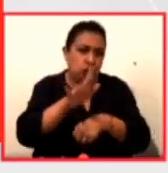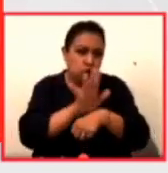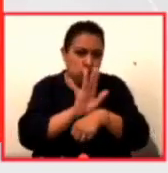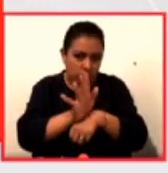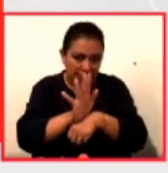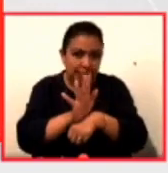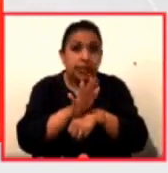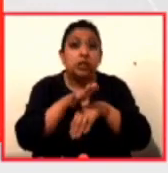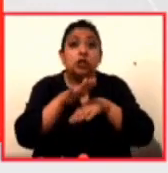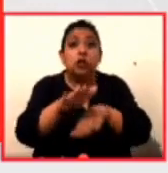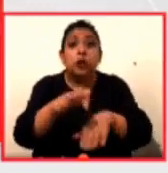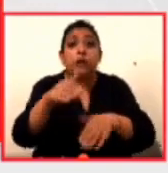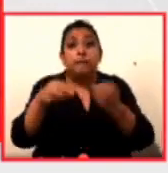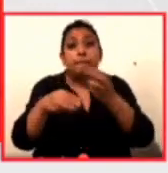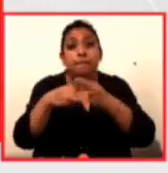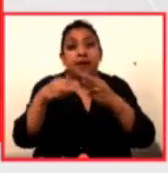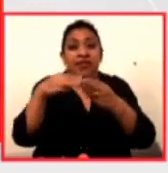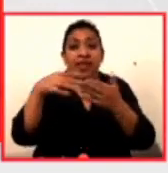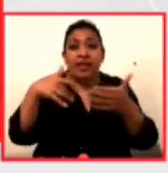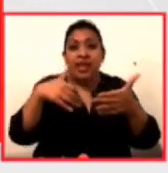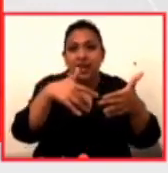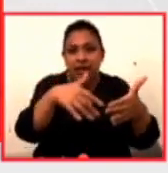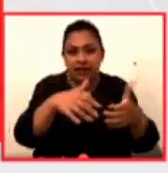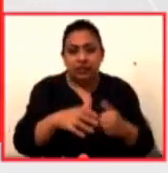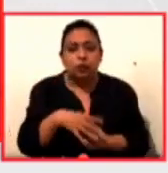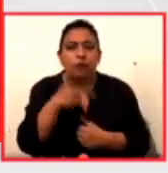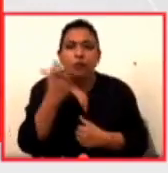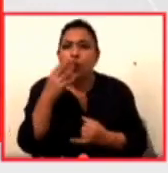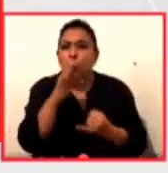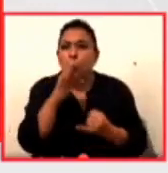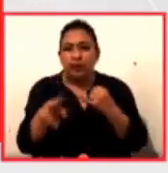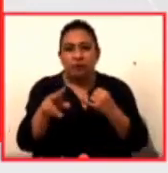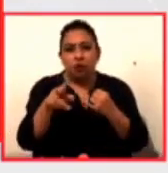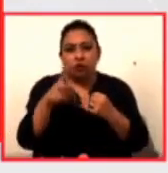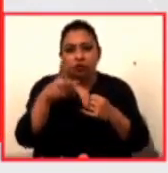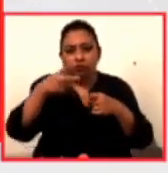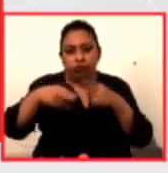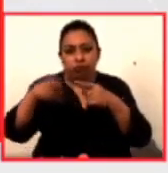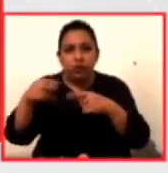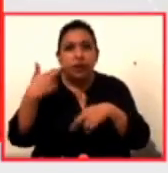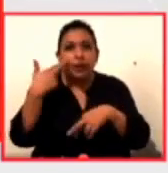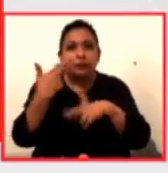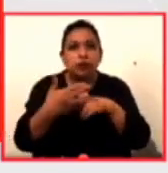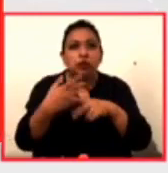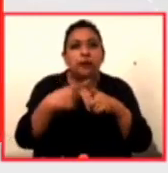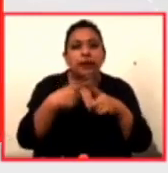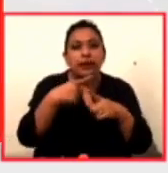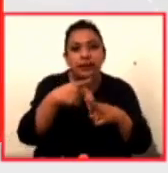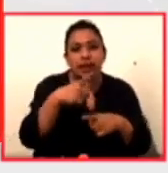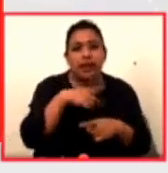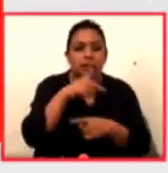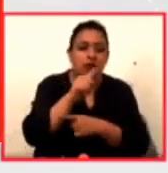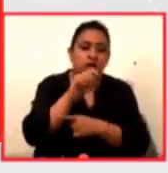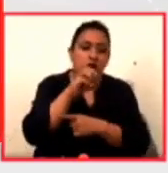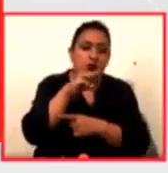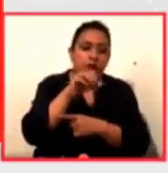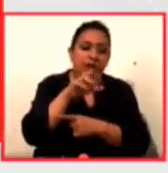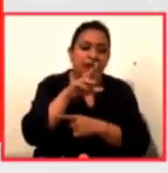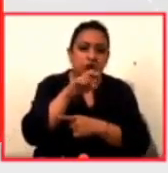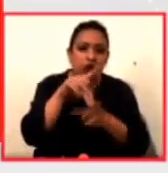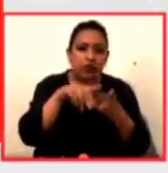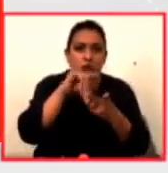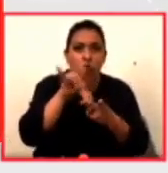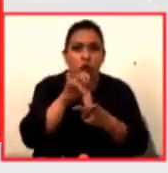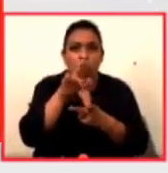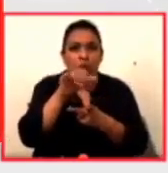basada en material de archivo. Los últimos dos capítulos corrieron a cargo de los catedráticos Tomás Corredor y Juan Carlos